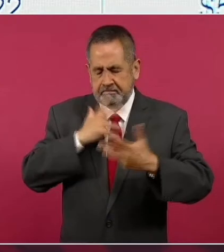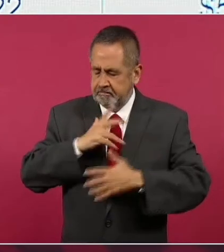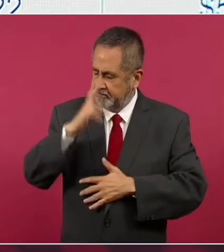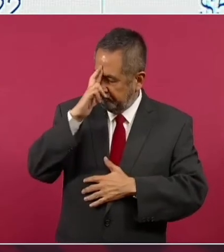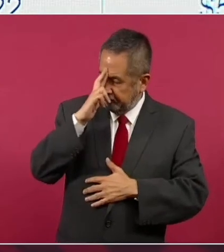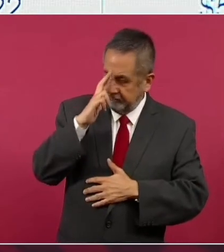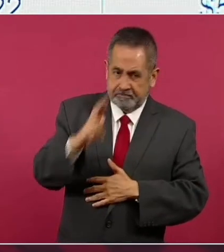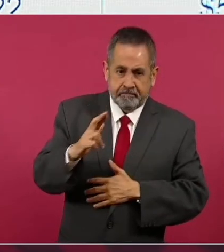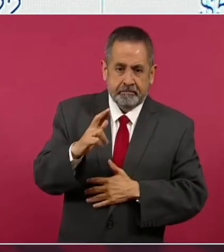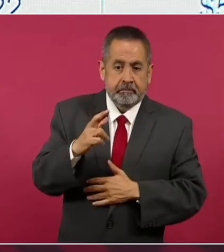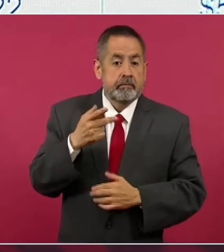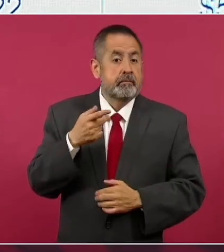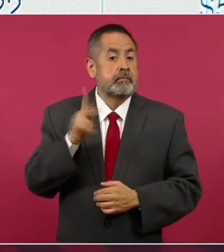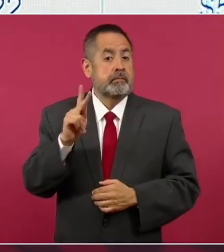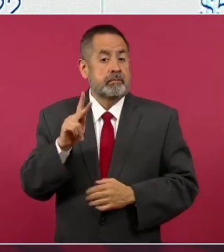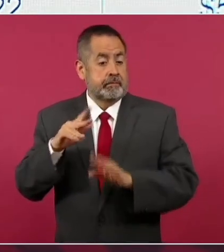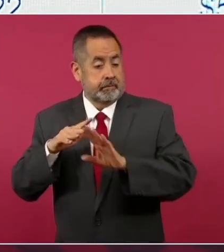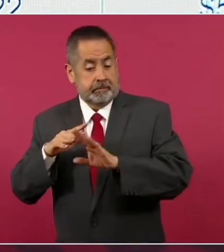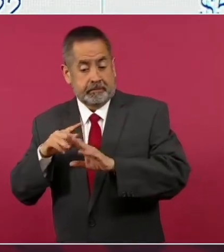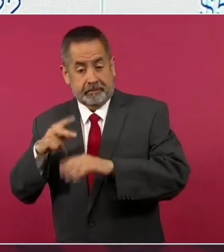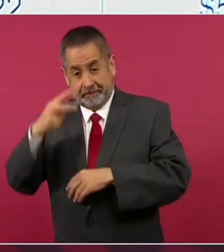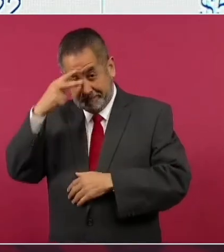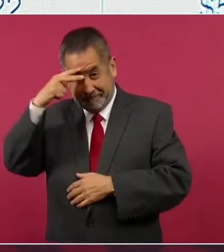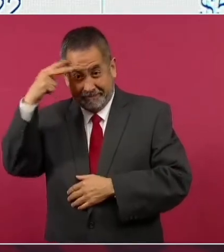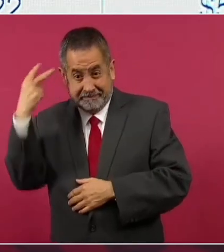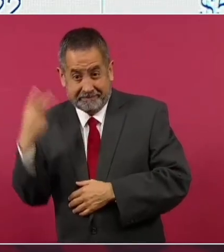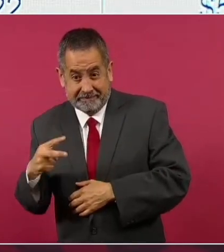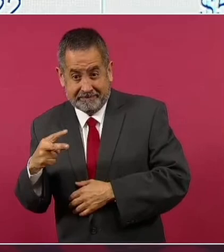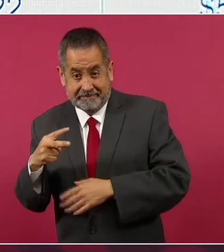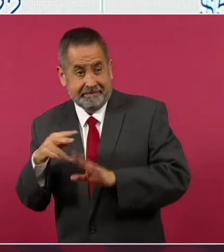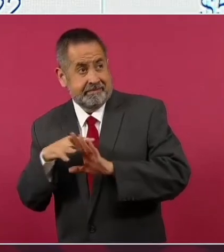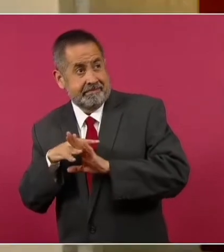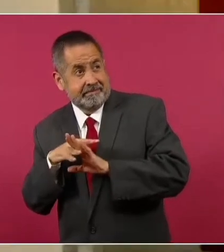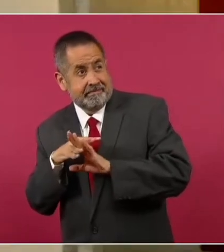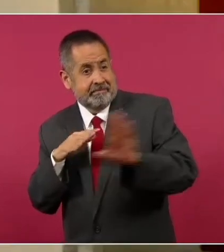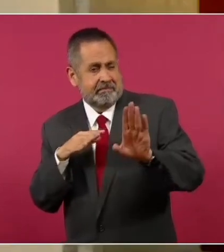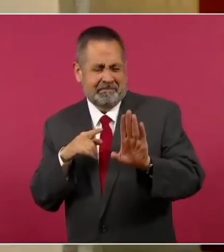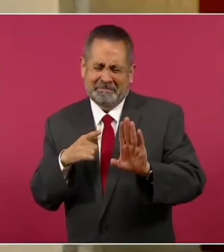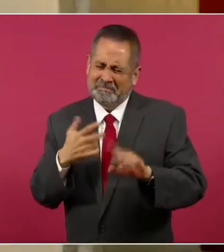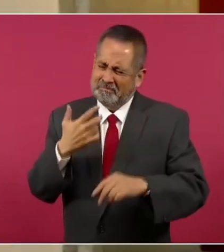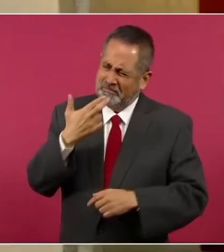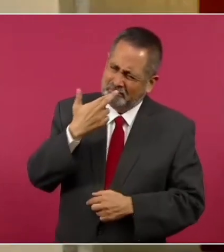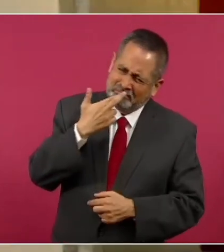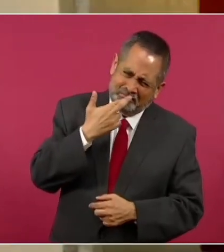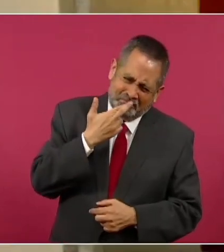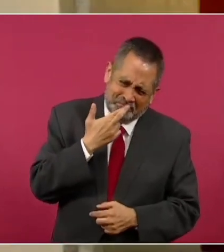Pero los migrantes mexicanos son de lo mejor.